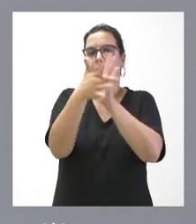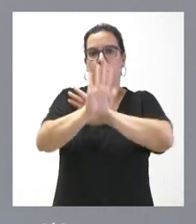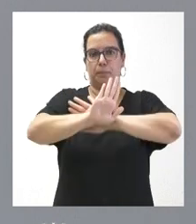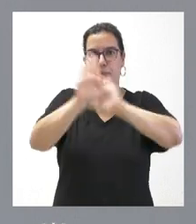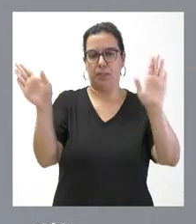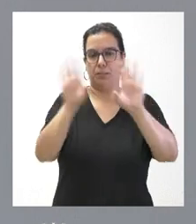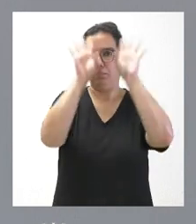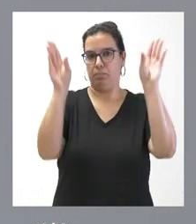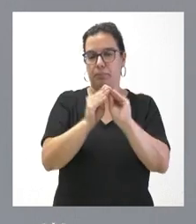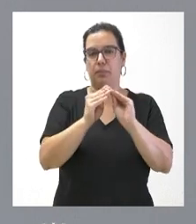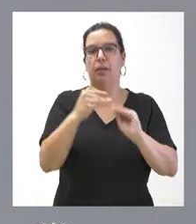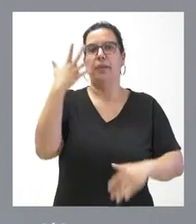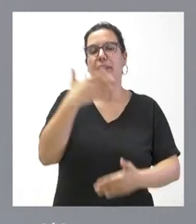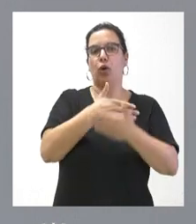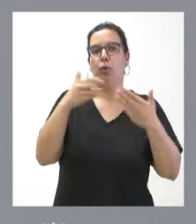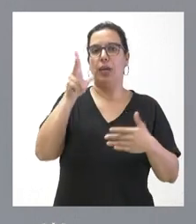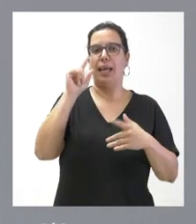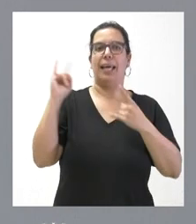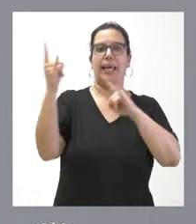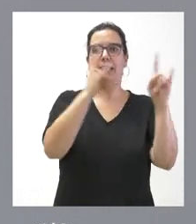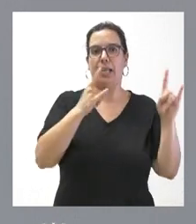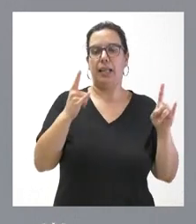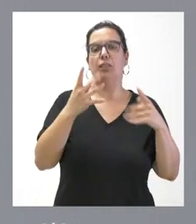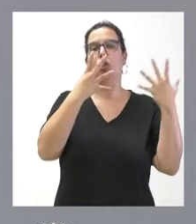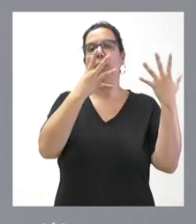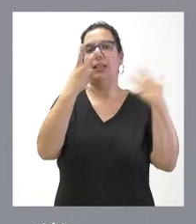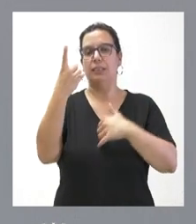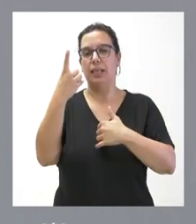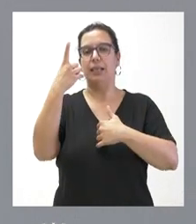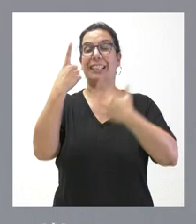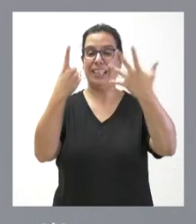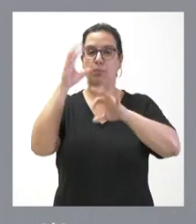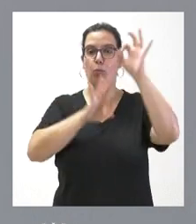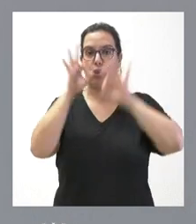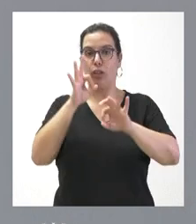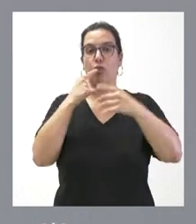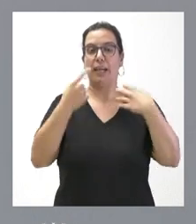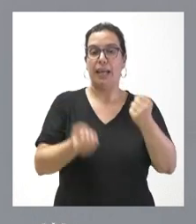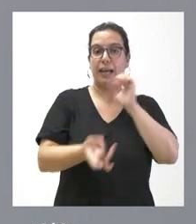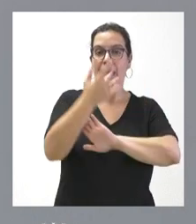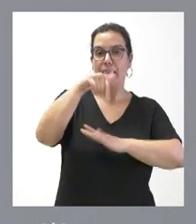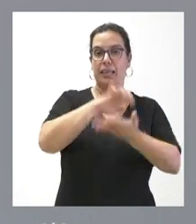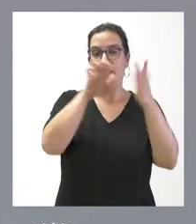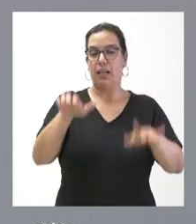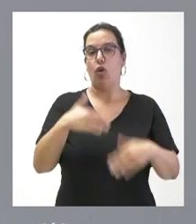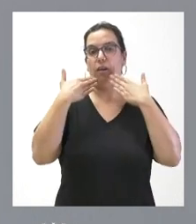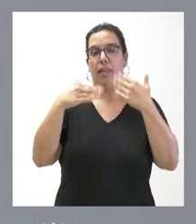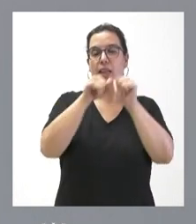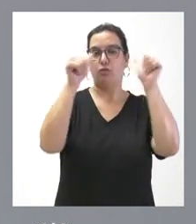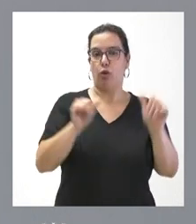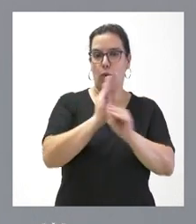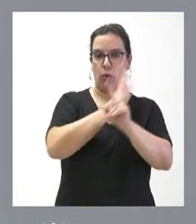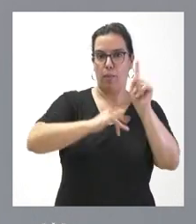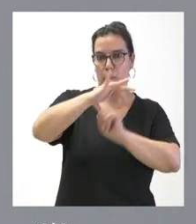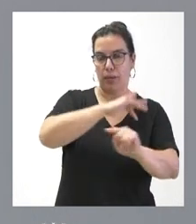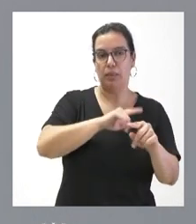descrito, más de 5 millones de hectáreas forestales, 96% de la energía generada en Castilla y León a través de fuentes renovables.